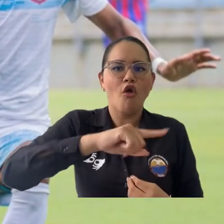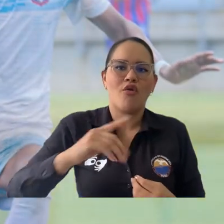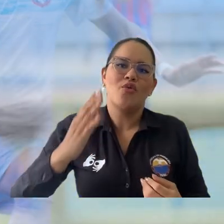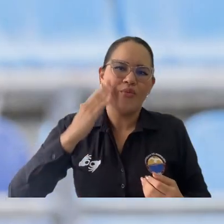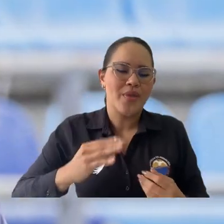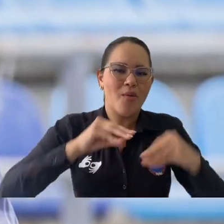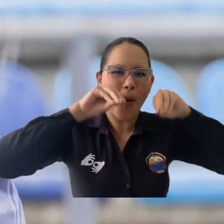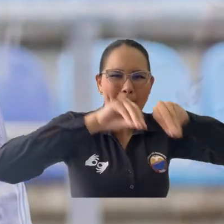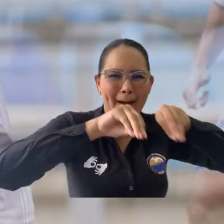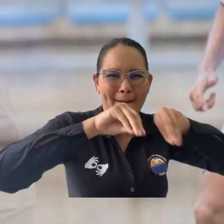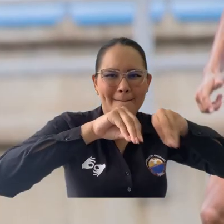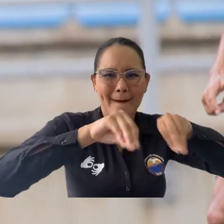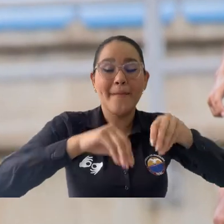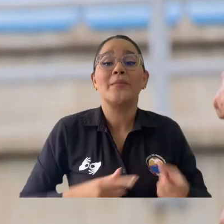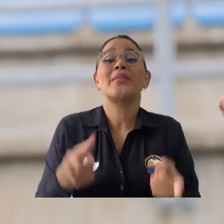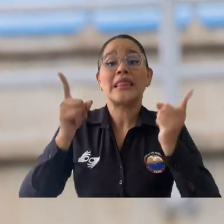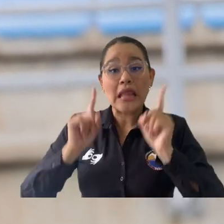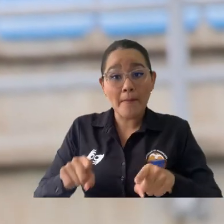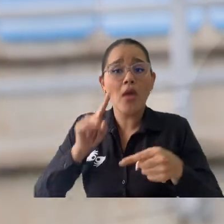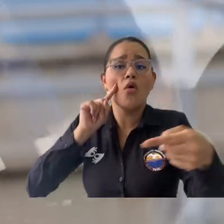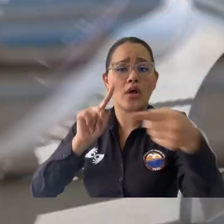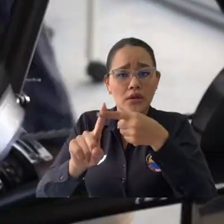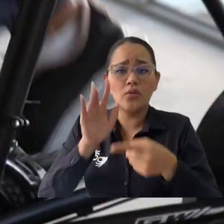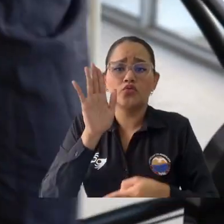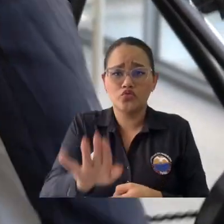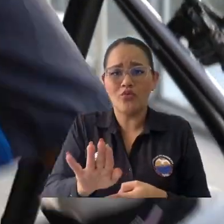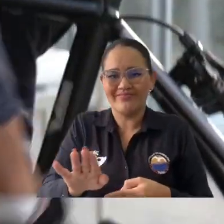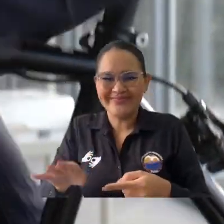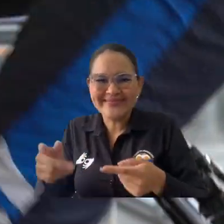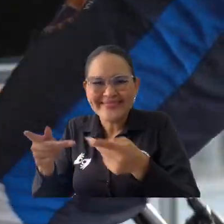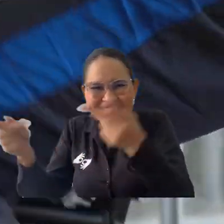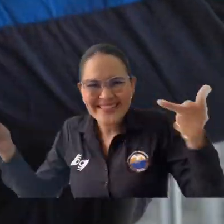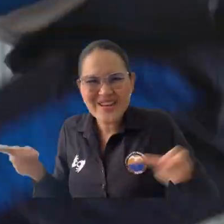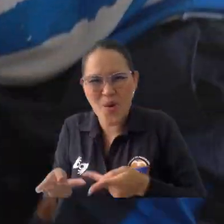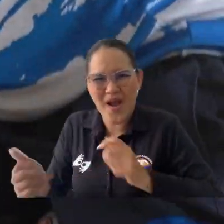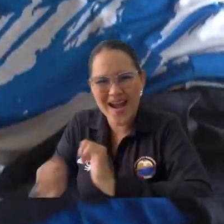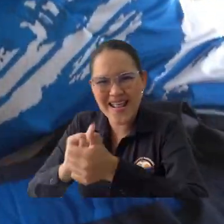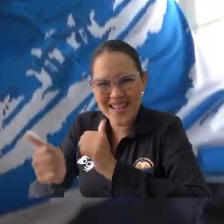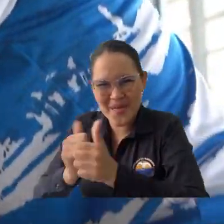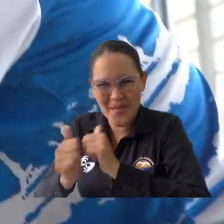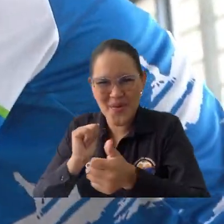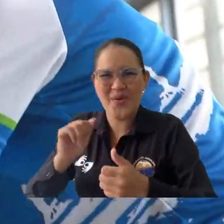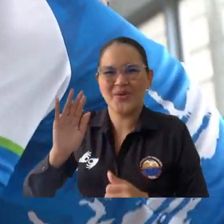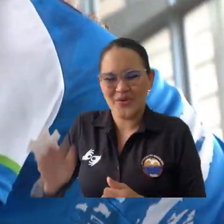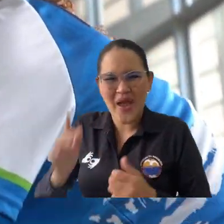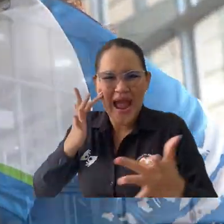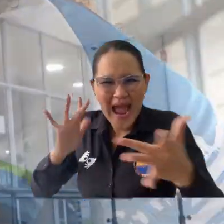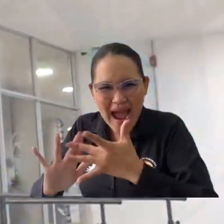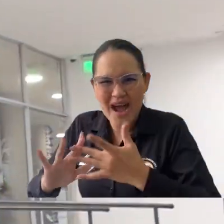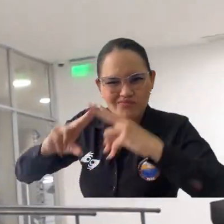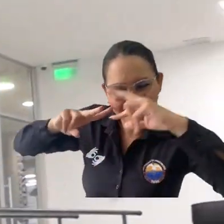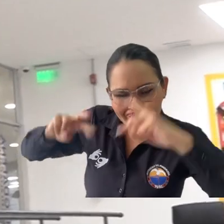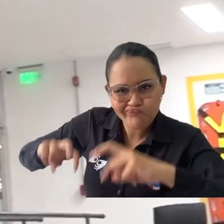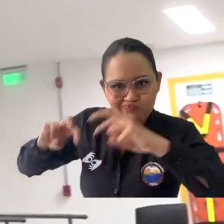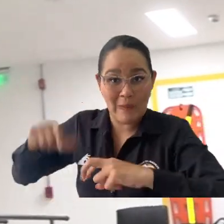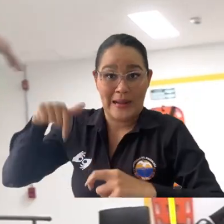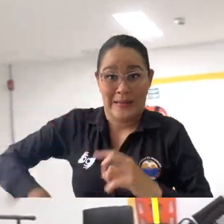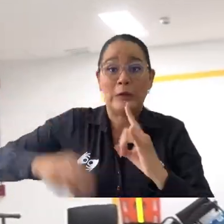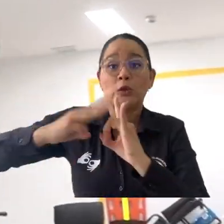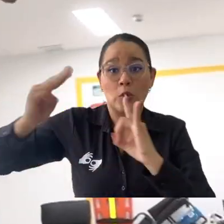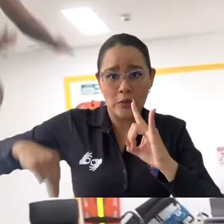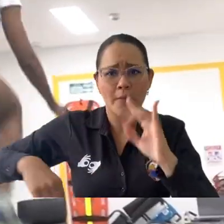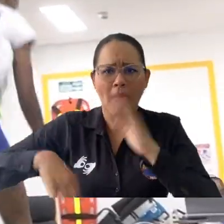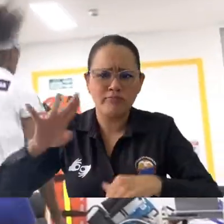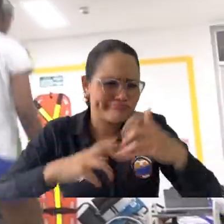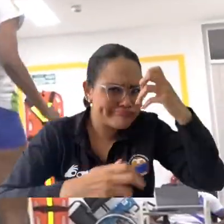diferentes jugadores de divisiones menores. También se contempló monitorear a los deportistas a través del Centro de Investigación en Alto Rendimiento Deportivo y